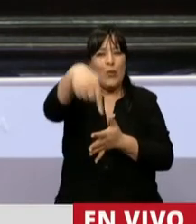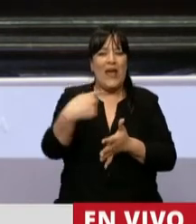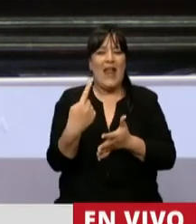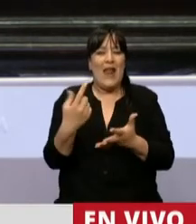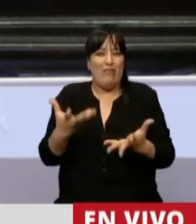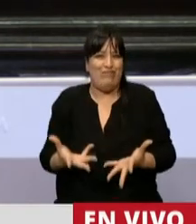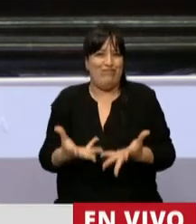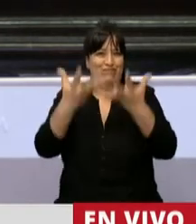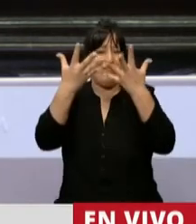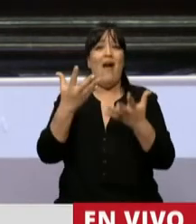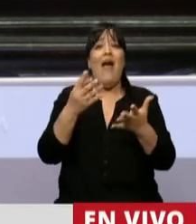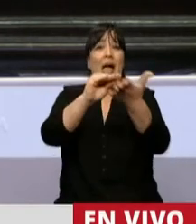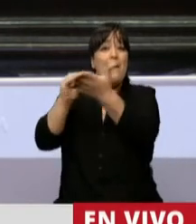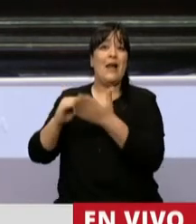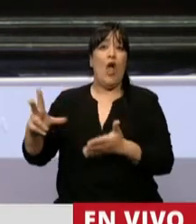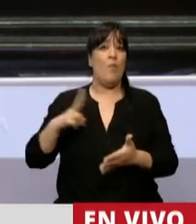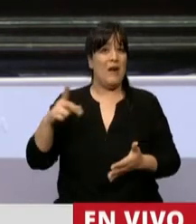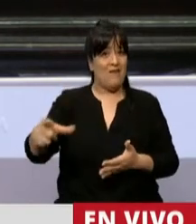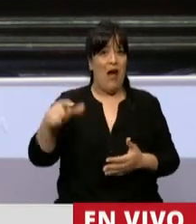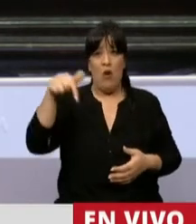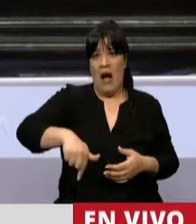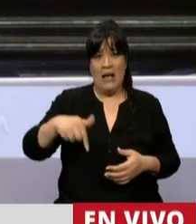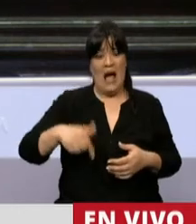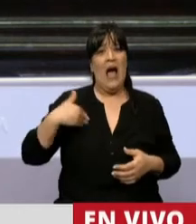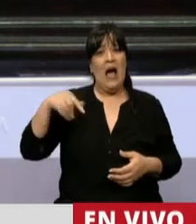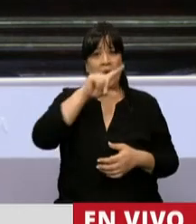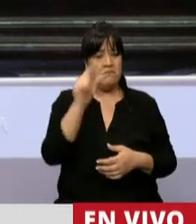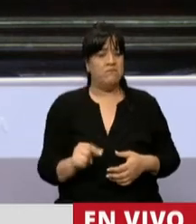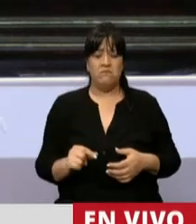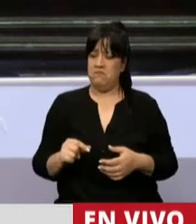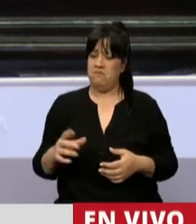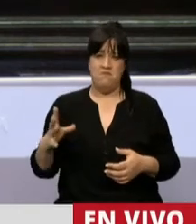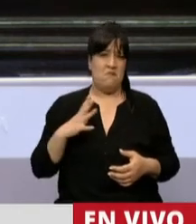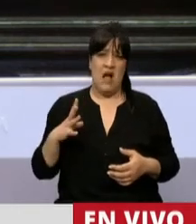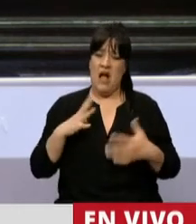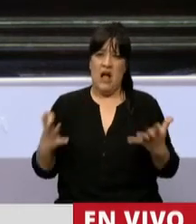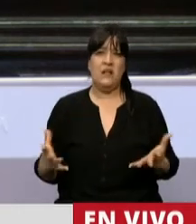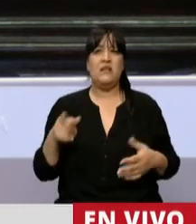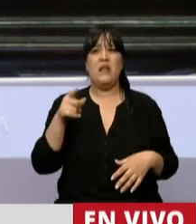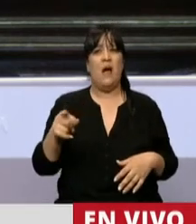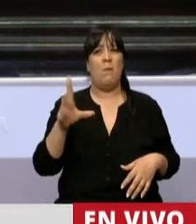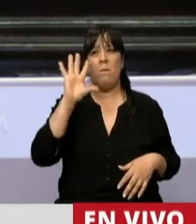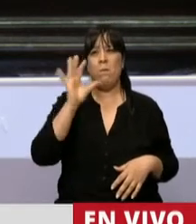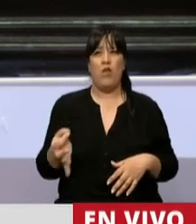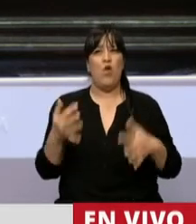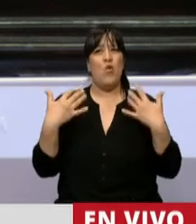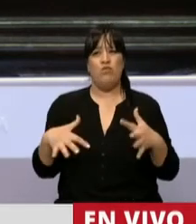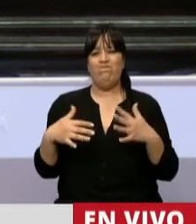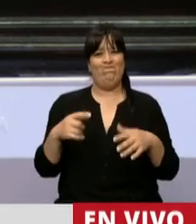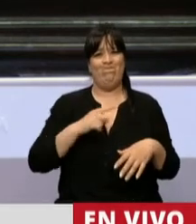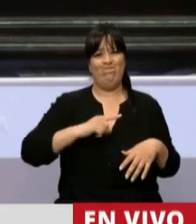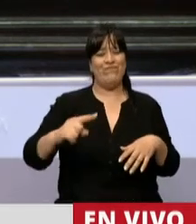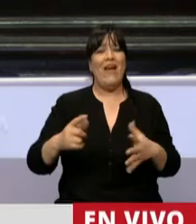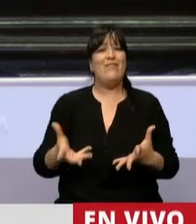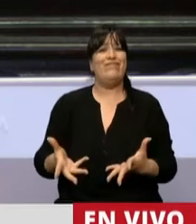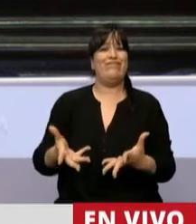Empleo privado que hace años este país no genera. Manifestando el síntoma más evidente de nuestra imposibilidad